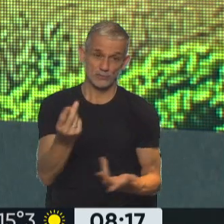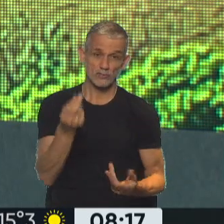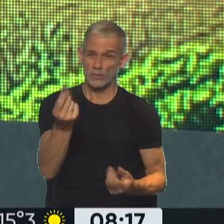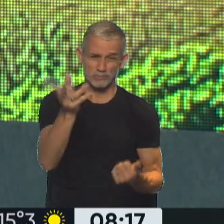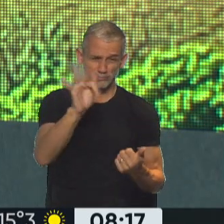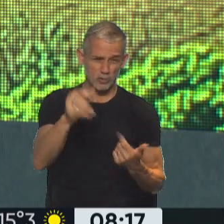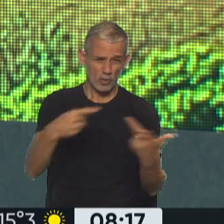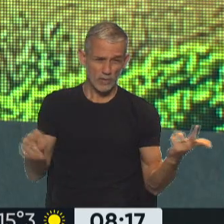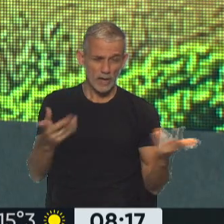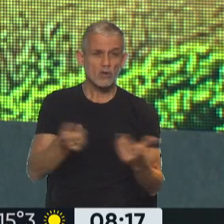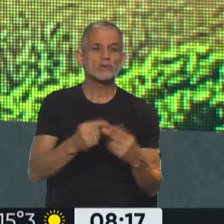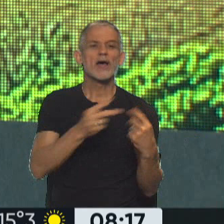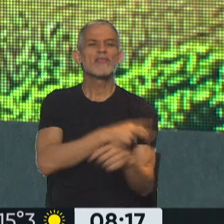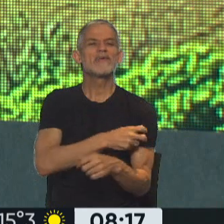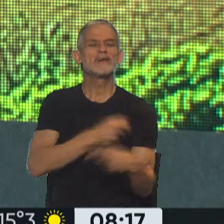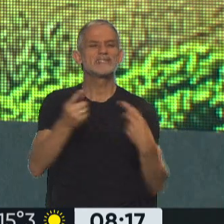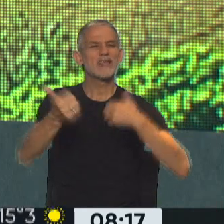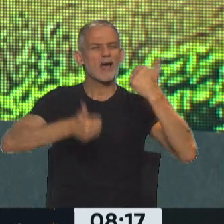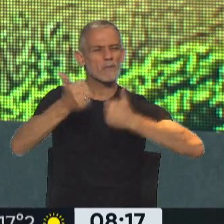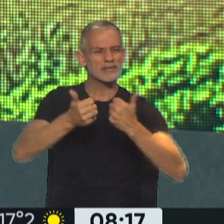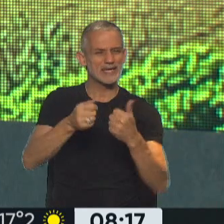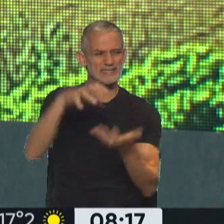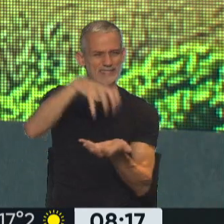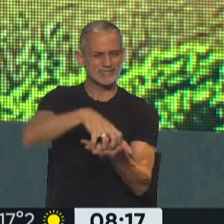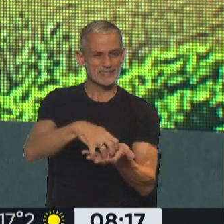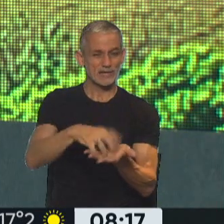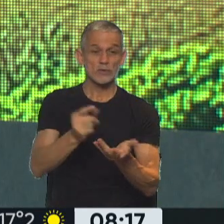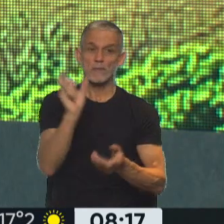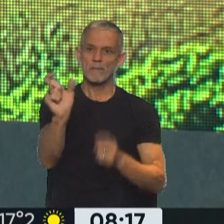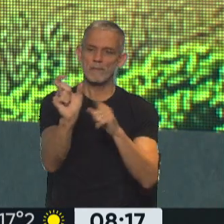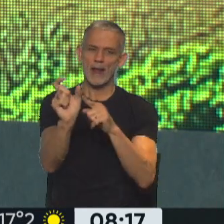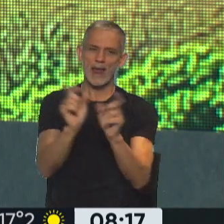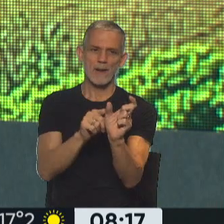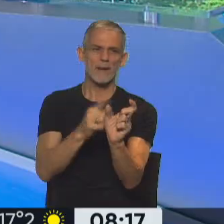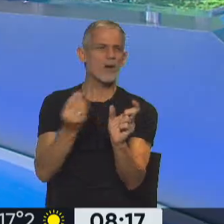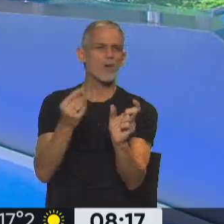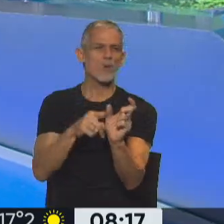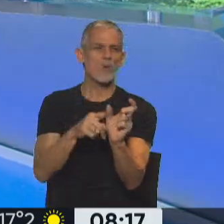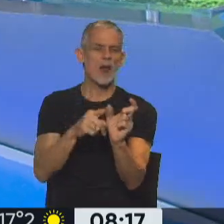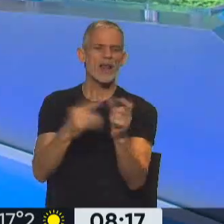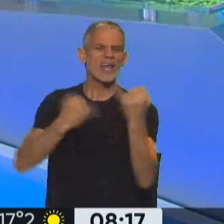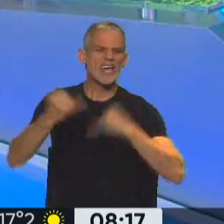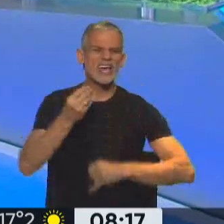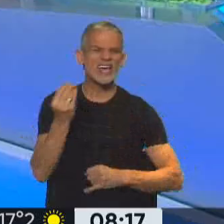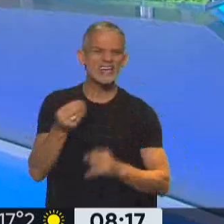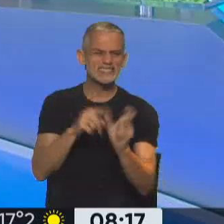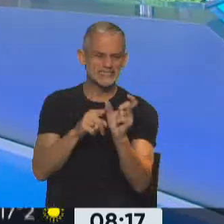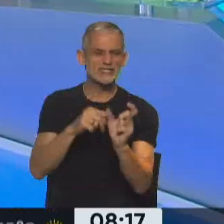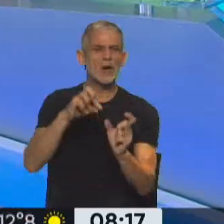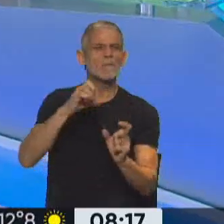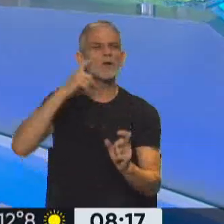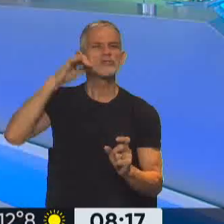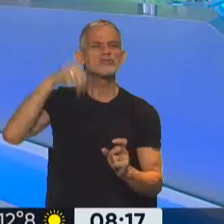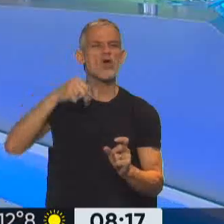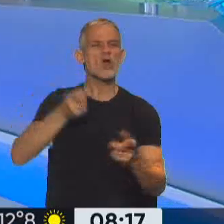todos los días. Y allí actuó defensa de la competencia. Y allá aparece otra palabra, Nasa Lomagno, que pedimos que nos expliques, que es posición